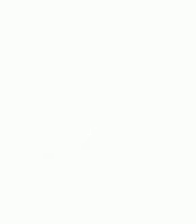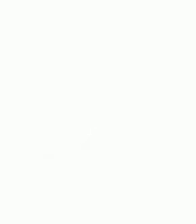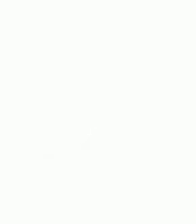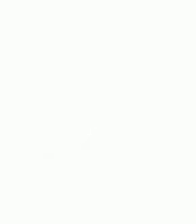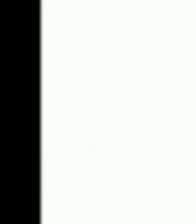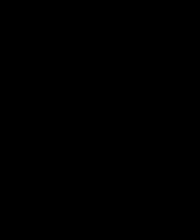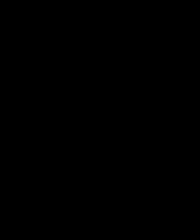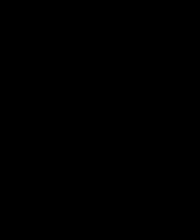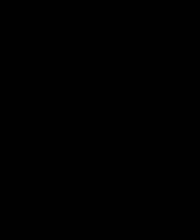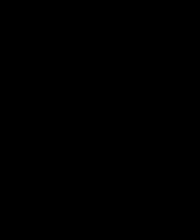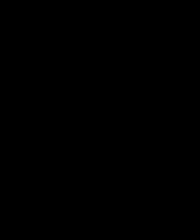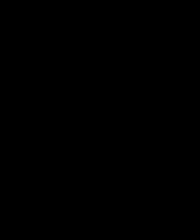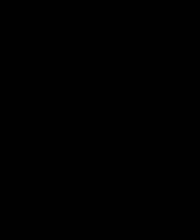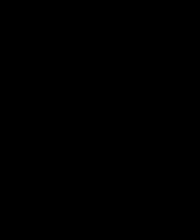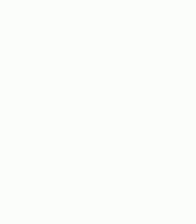chau